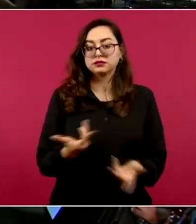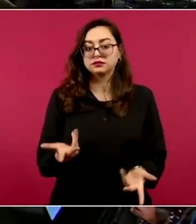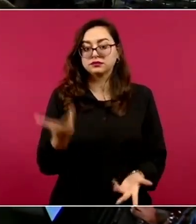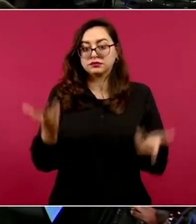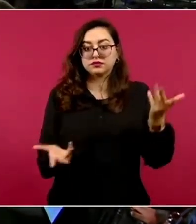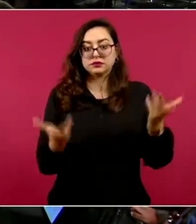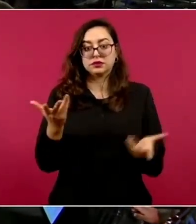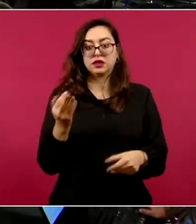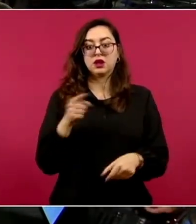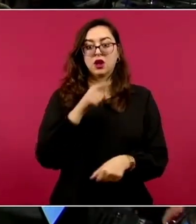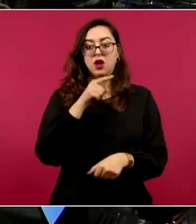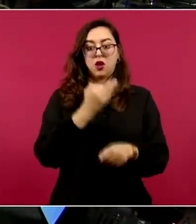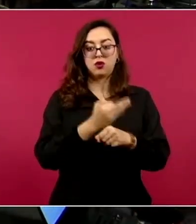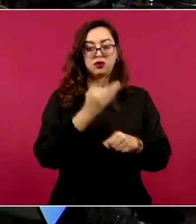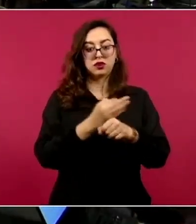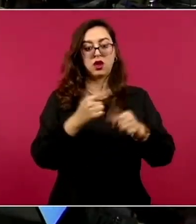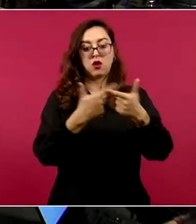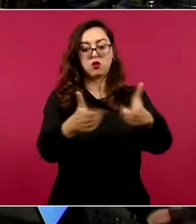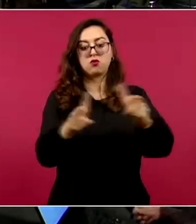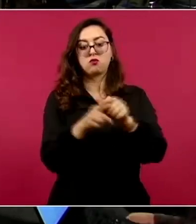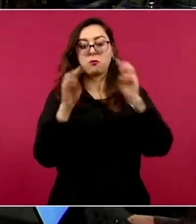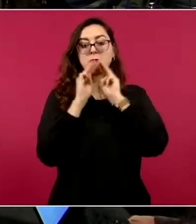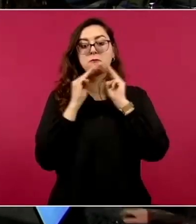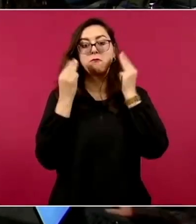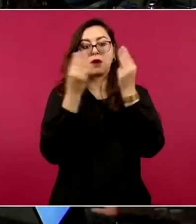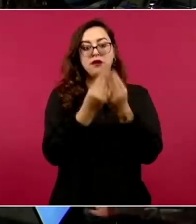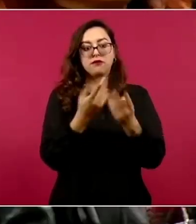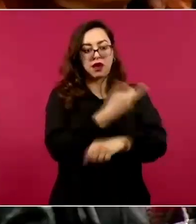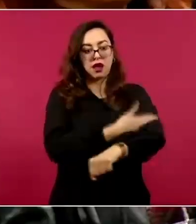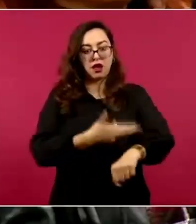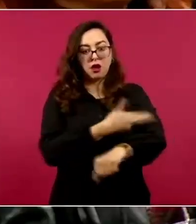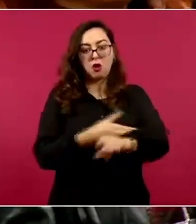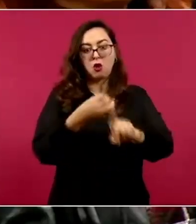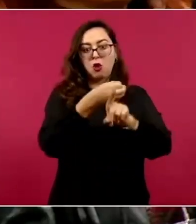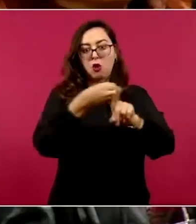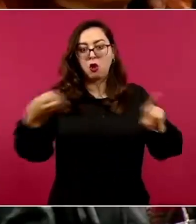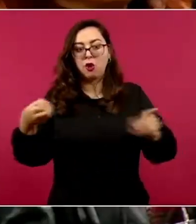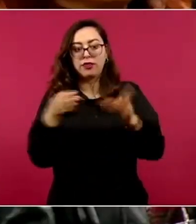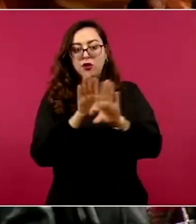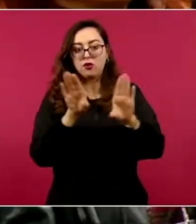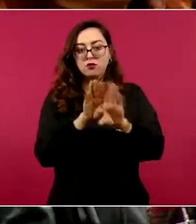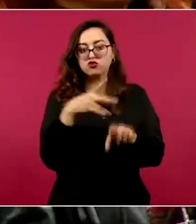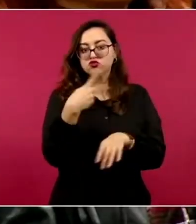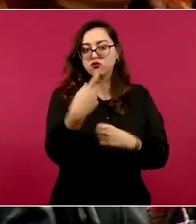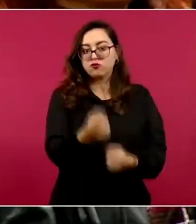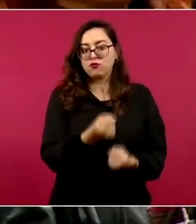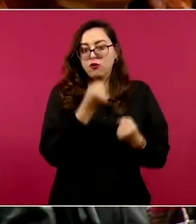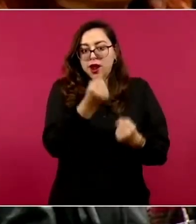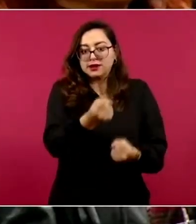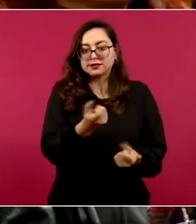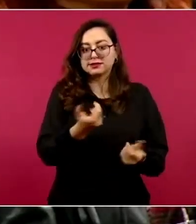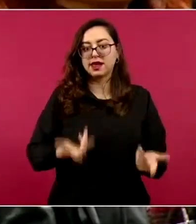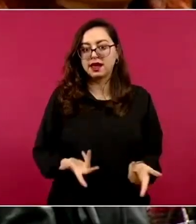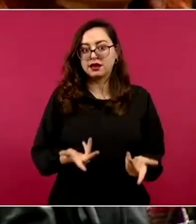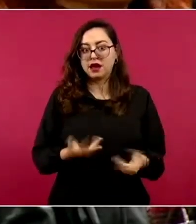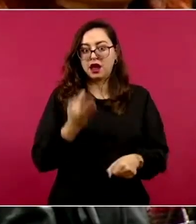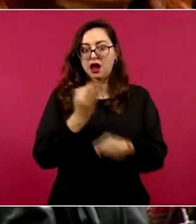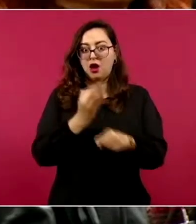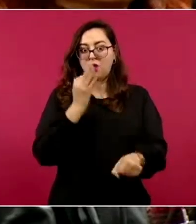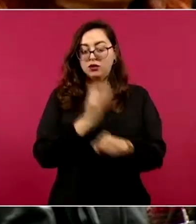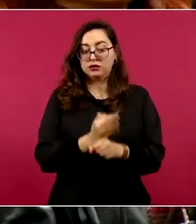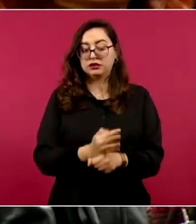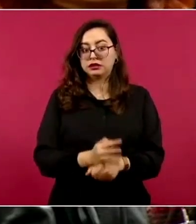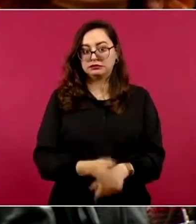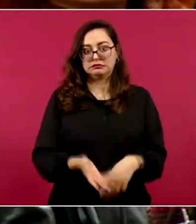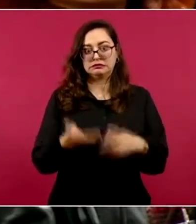o cómo quedan los grupos delictivos, la distribución de los grupos delictivos y sobre todo el poderío de los grupos delictivos aquí en México, considerando estos golpes